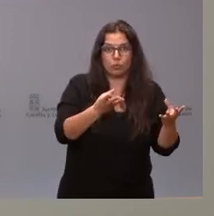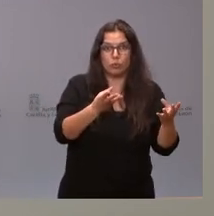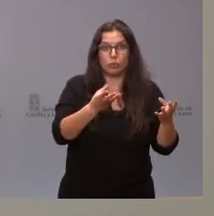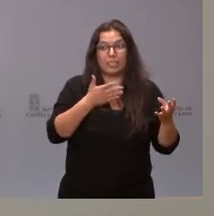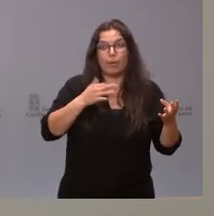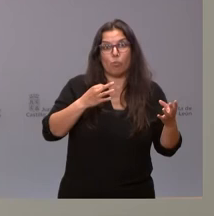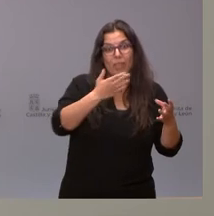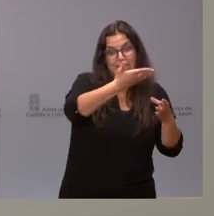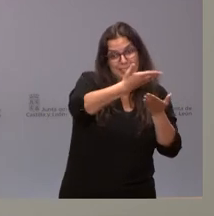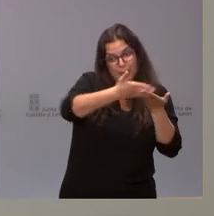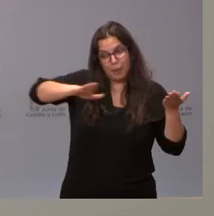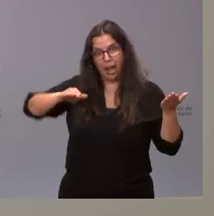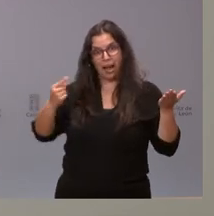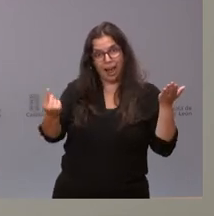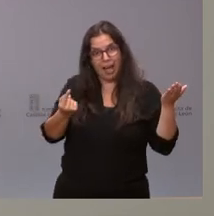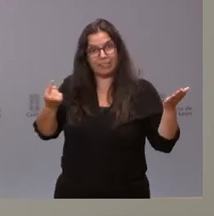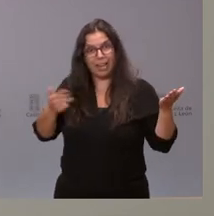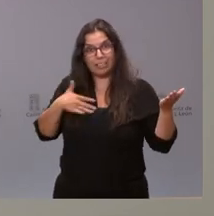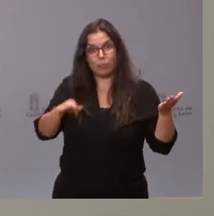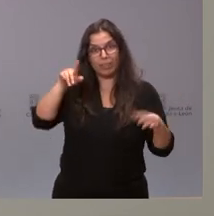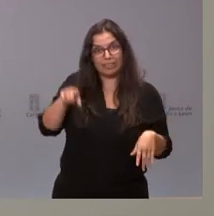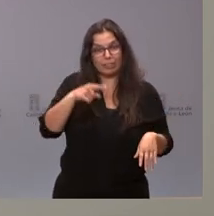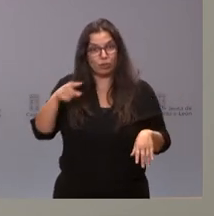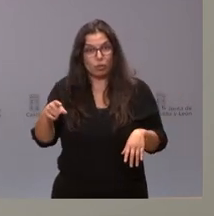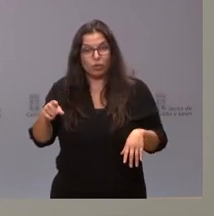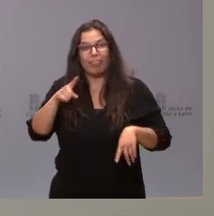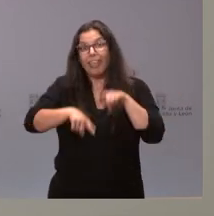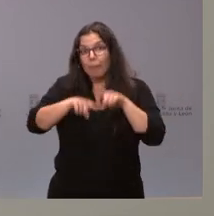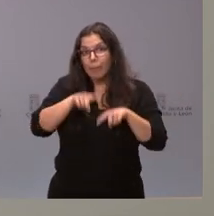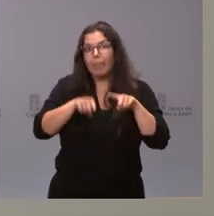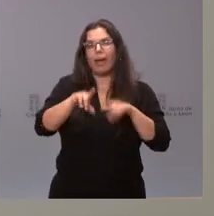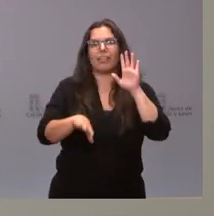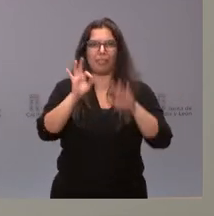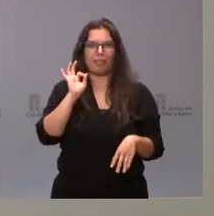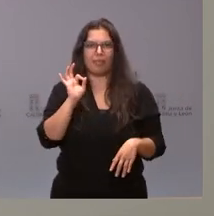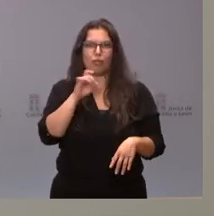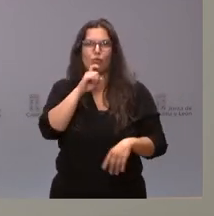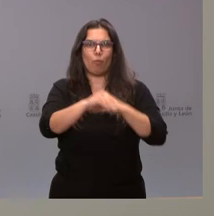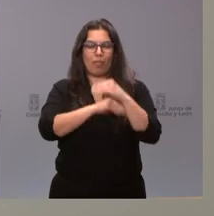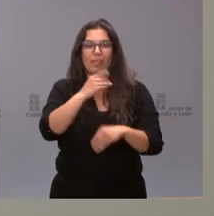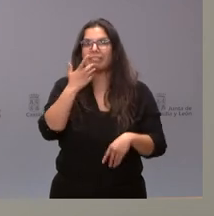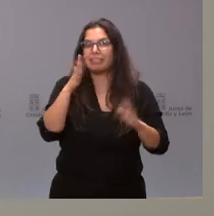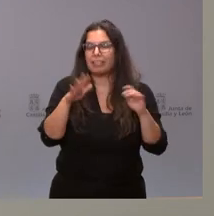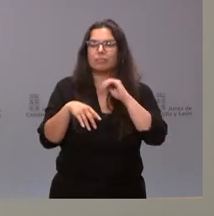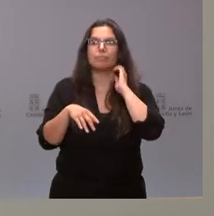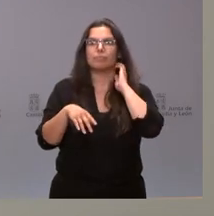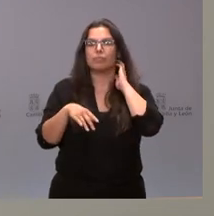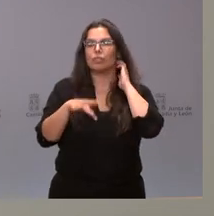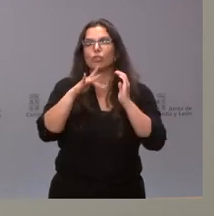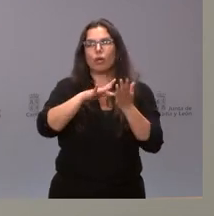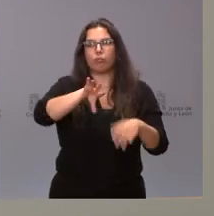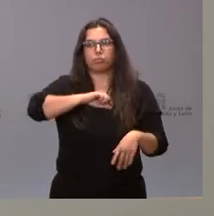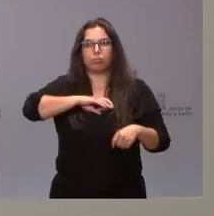de cada una de esas unidades de producción, es por lo que se toma una decisión. Si el número de casos cambia